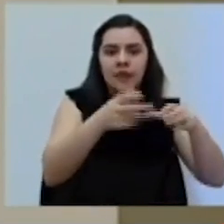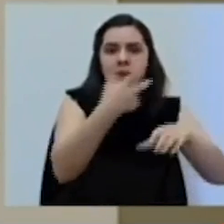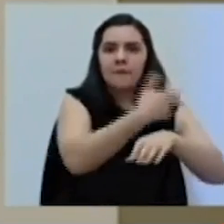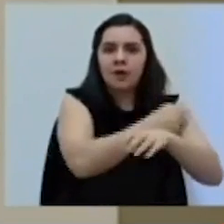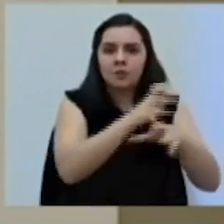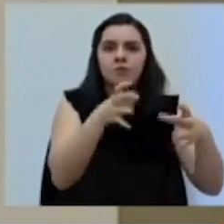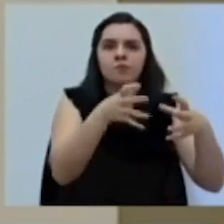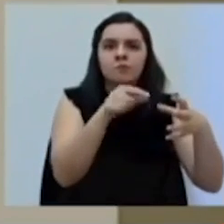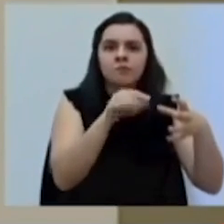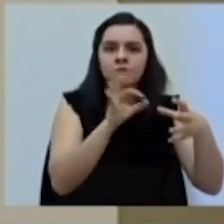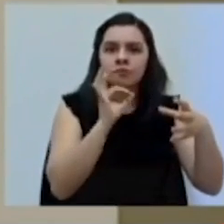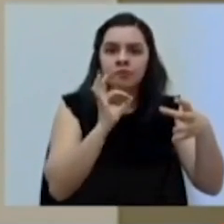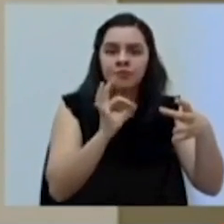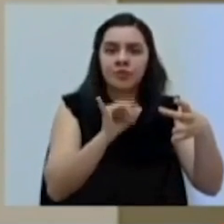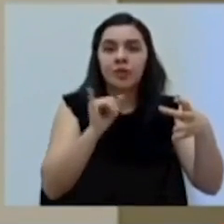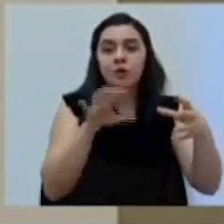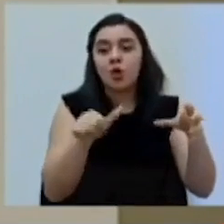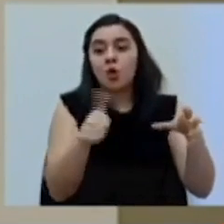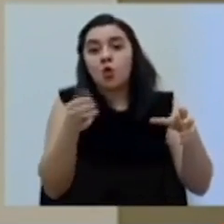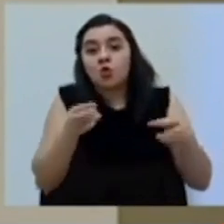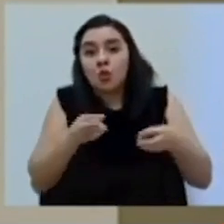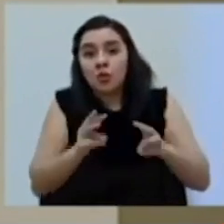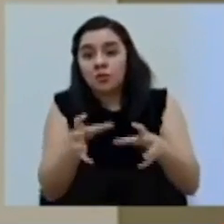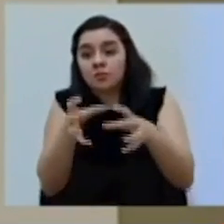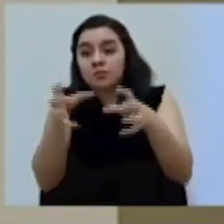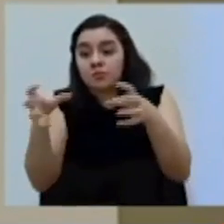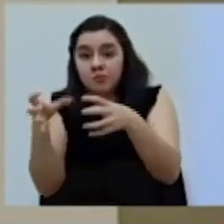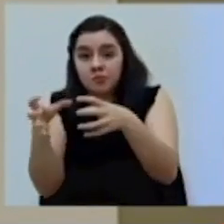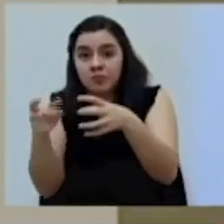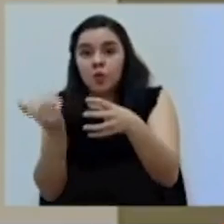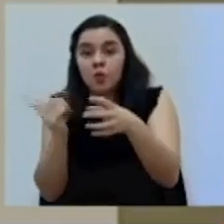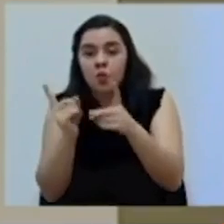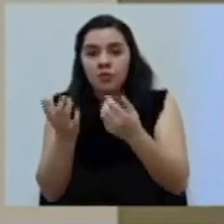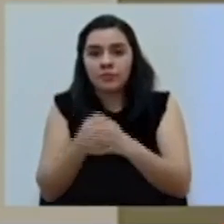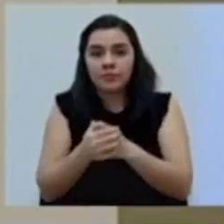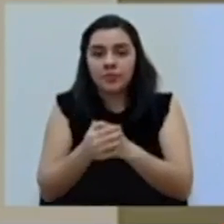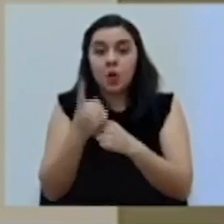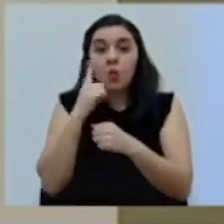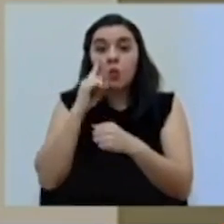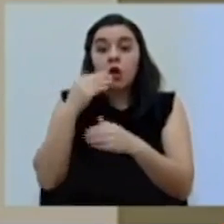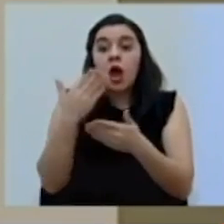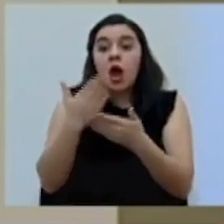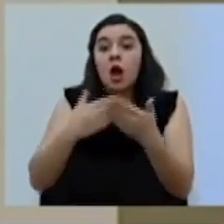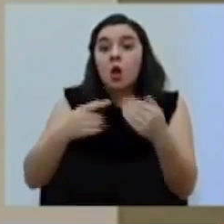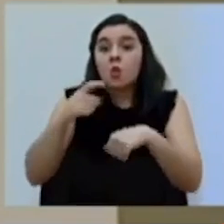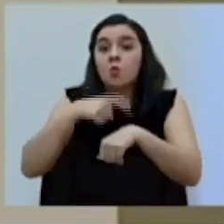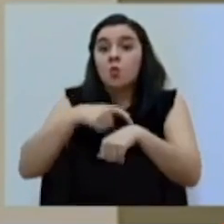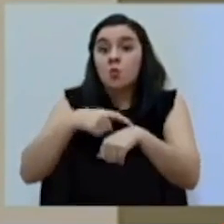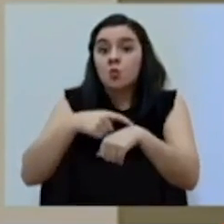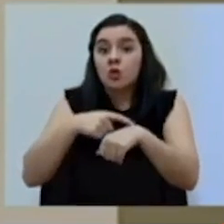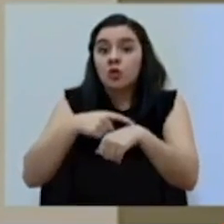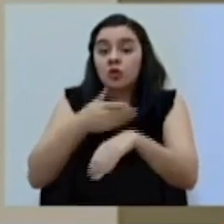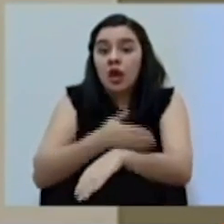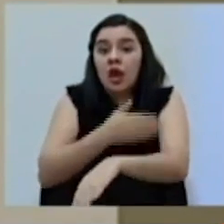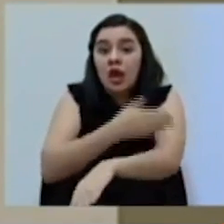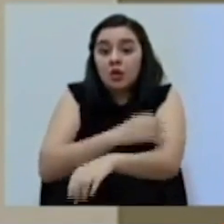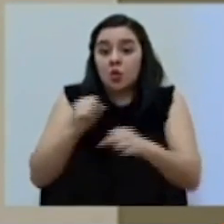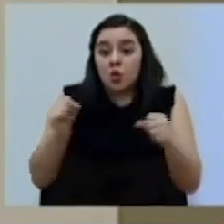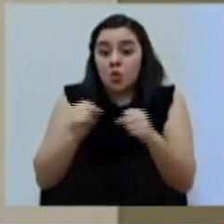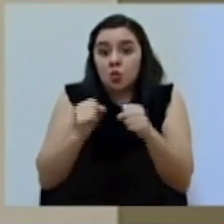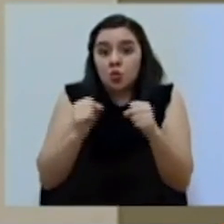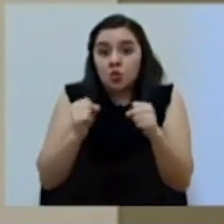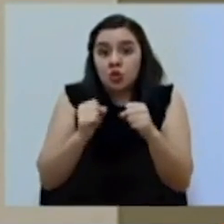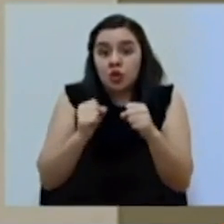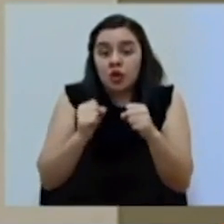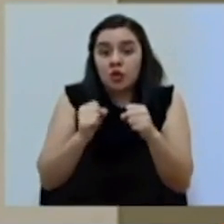vacunas y también tenemos otro mecanismo, otro procedimiento cuando por si en algún momento antes de que estén los congeladores de ultrabaja